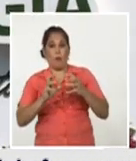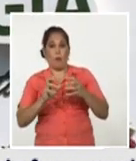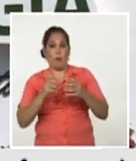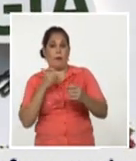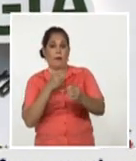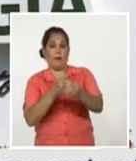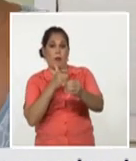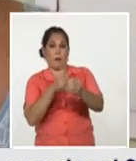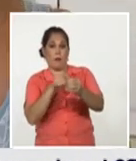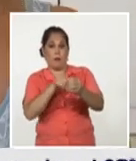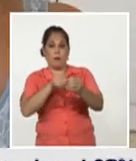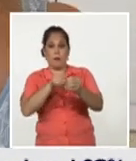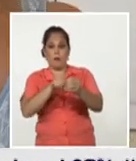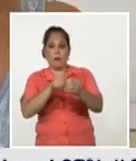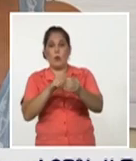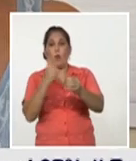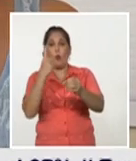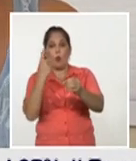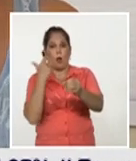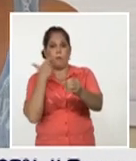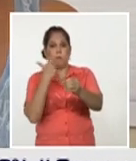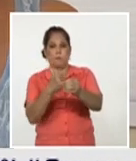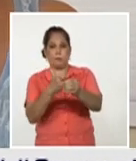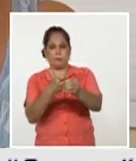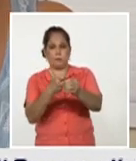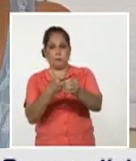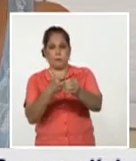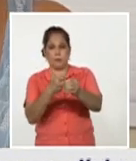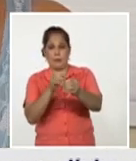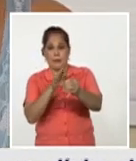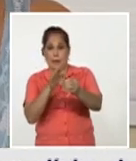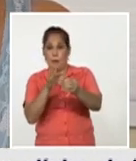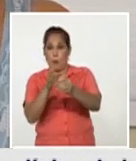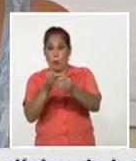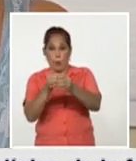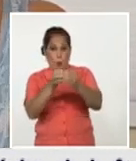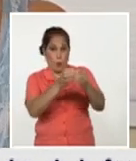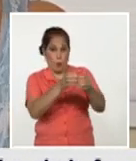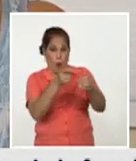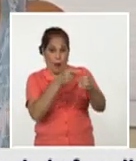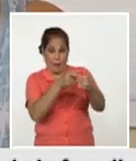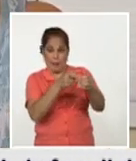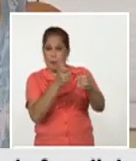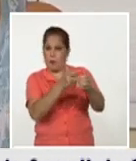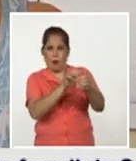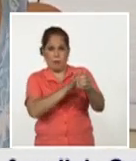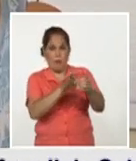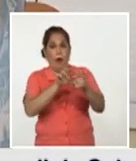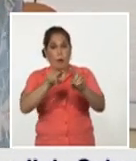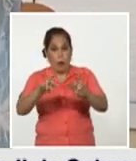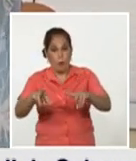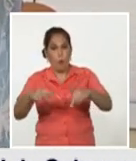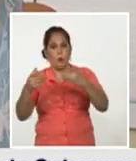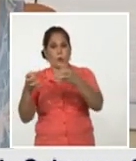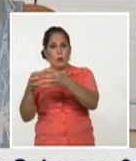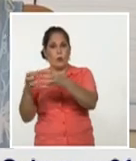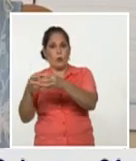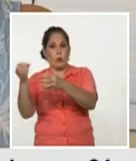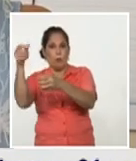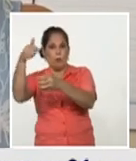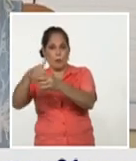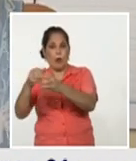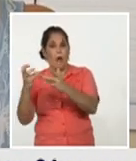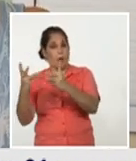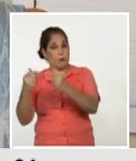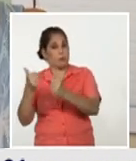para convalescientes incluye una sola dosis por tanto ya se están haciendo análisis de resultados muy alentadores sobre cómo